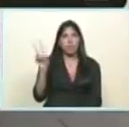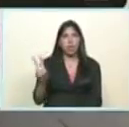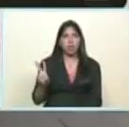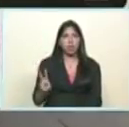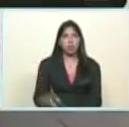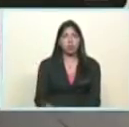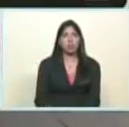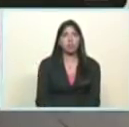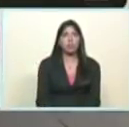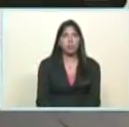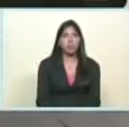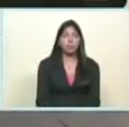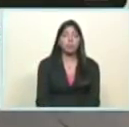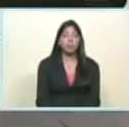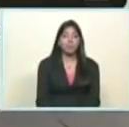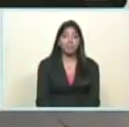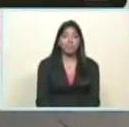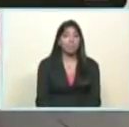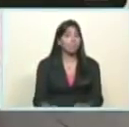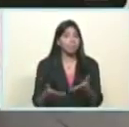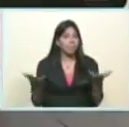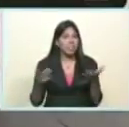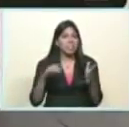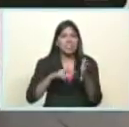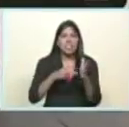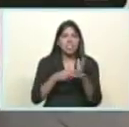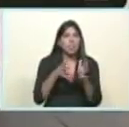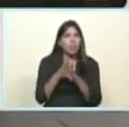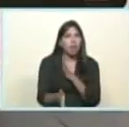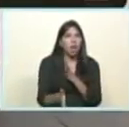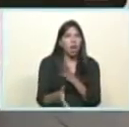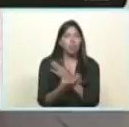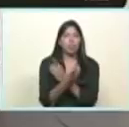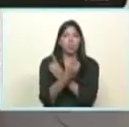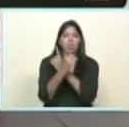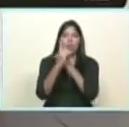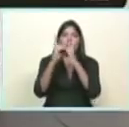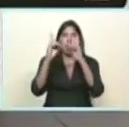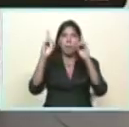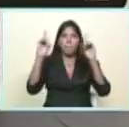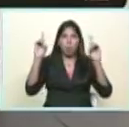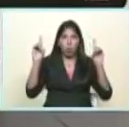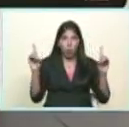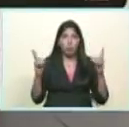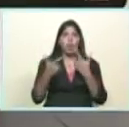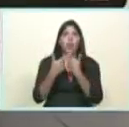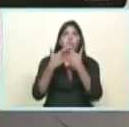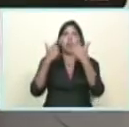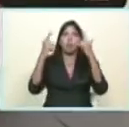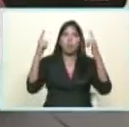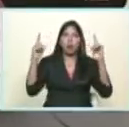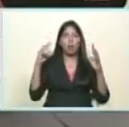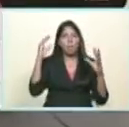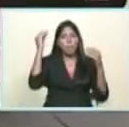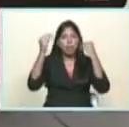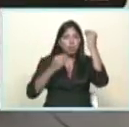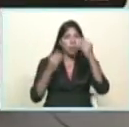nuestra amada Venezuela ¿cómo se llama eso? democracia libertad soberanía popular